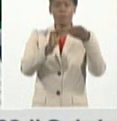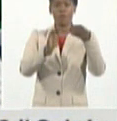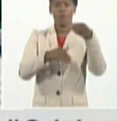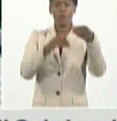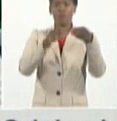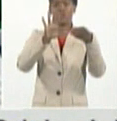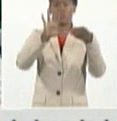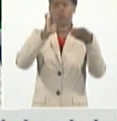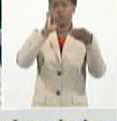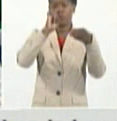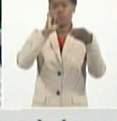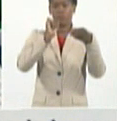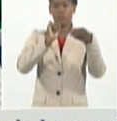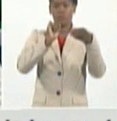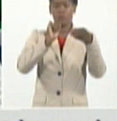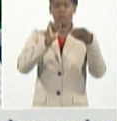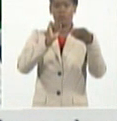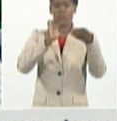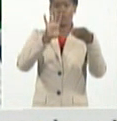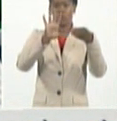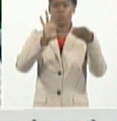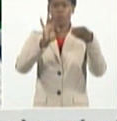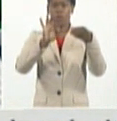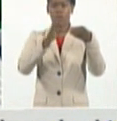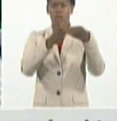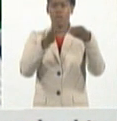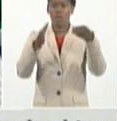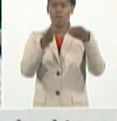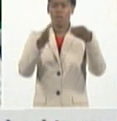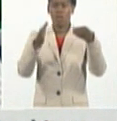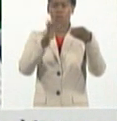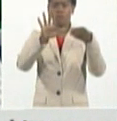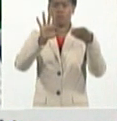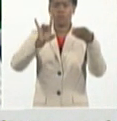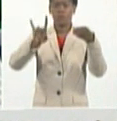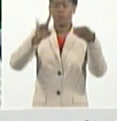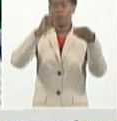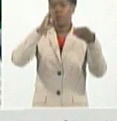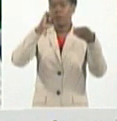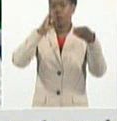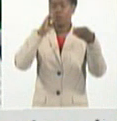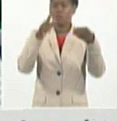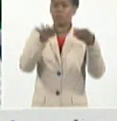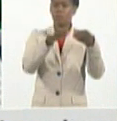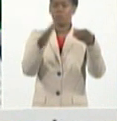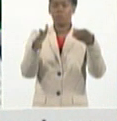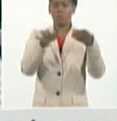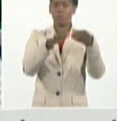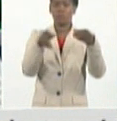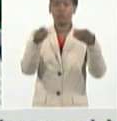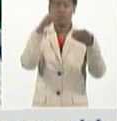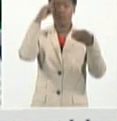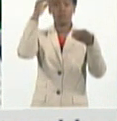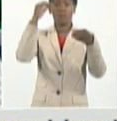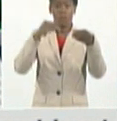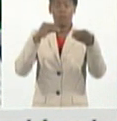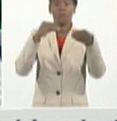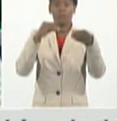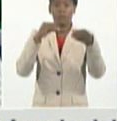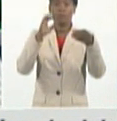Entre 50 y 59 años, que también, ustedes me han escuchado que son